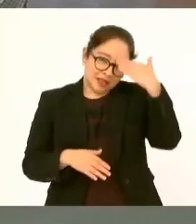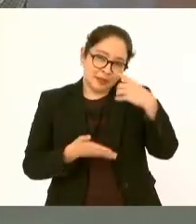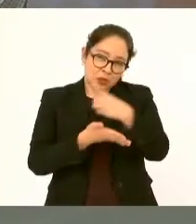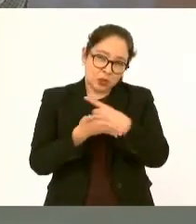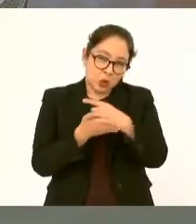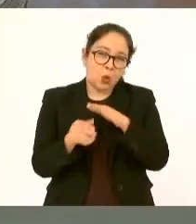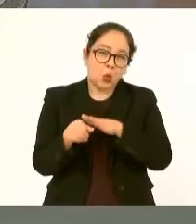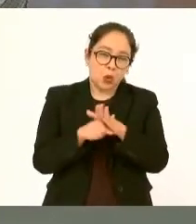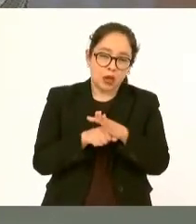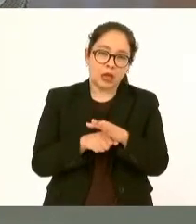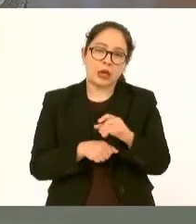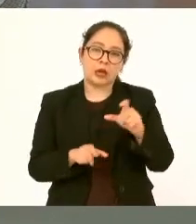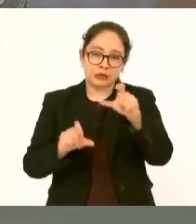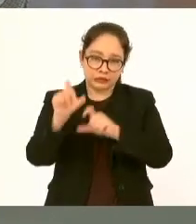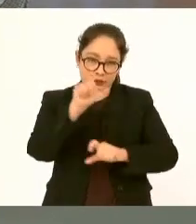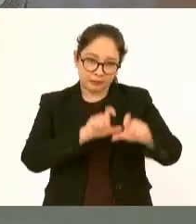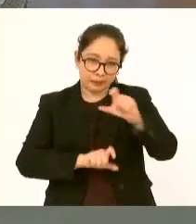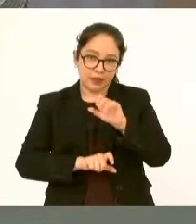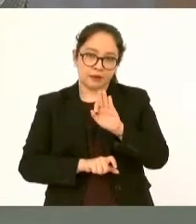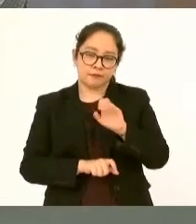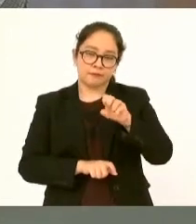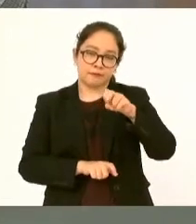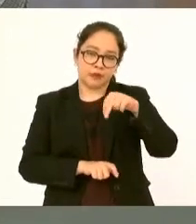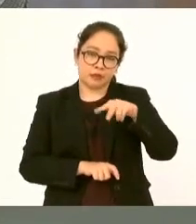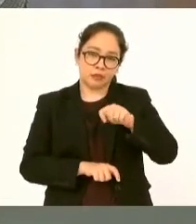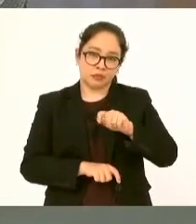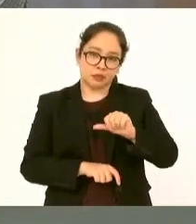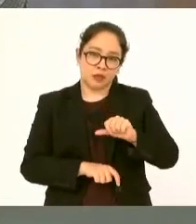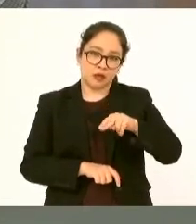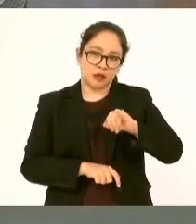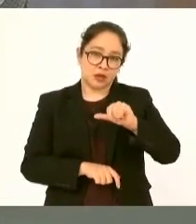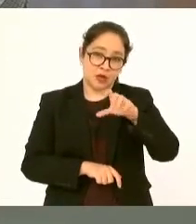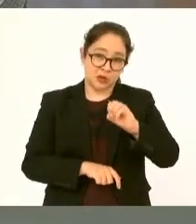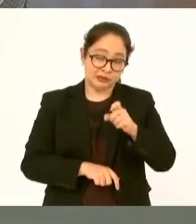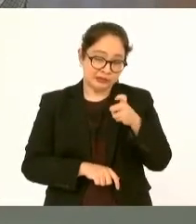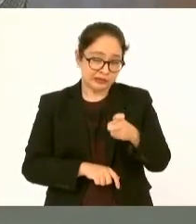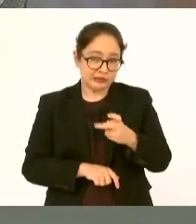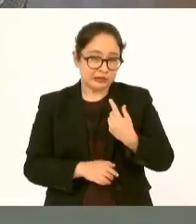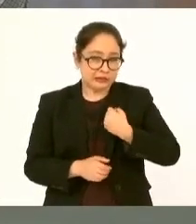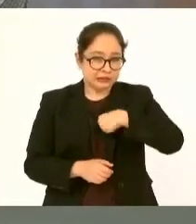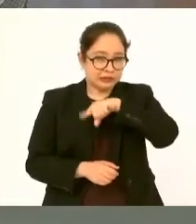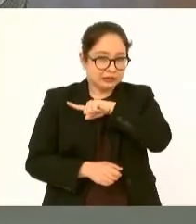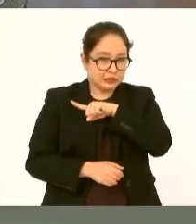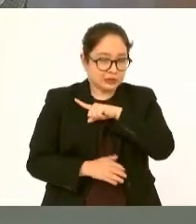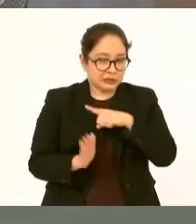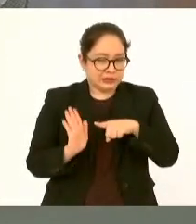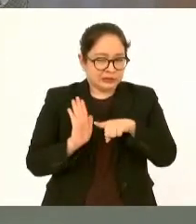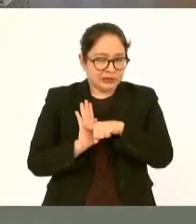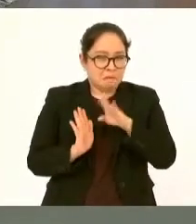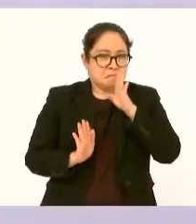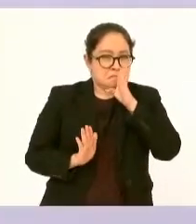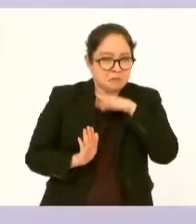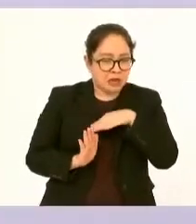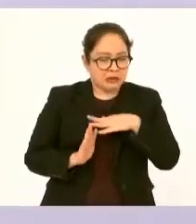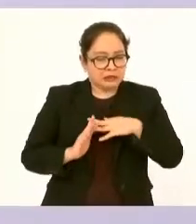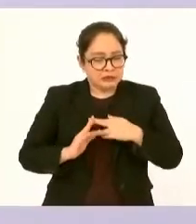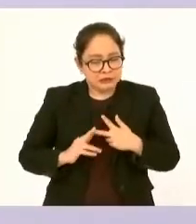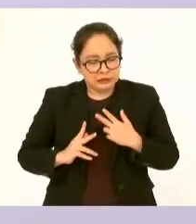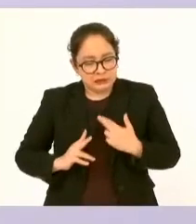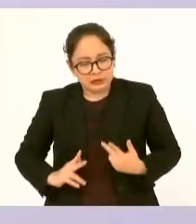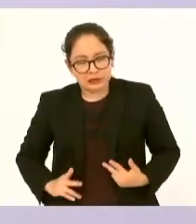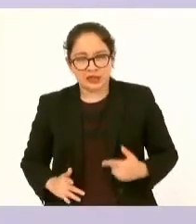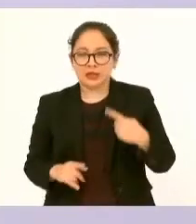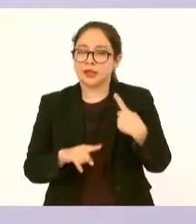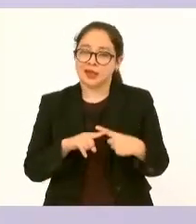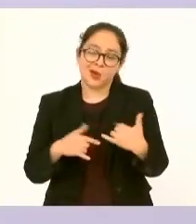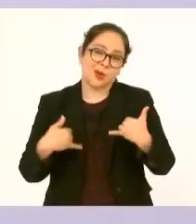drogas químicas que son tan dañinas para los jóvenes por eso